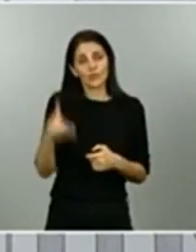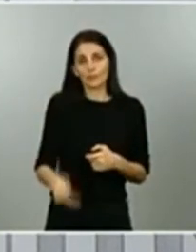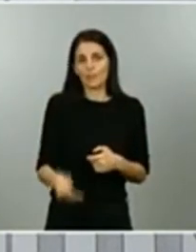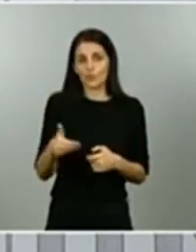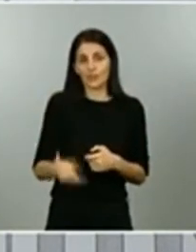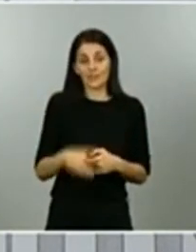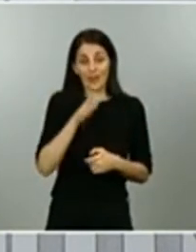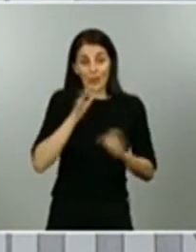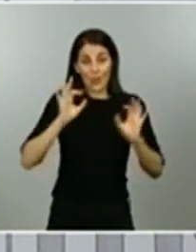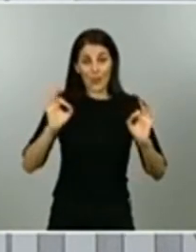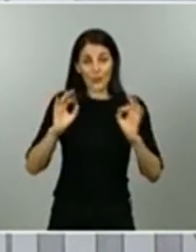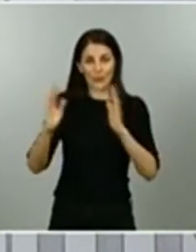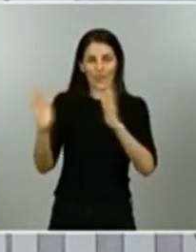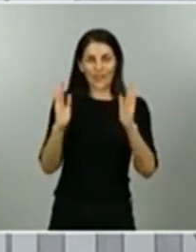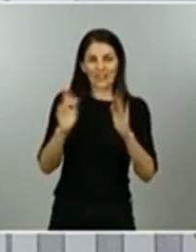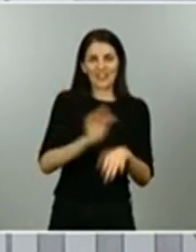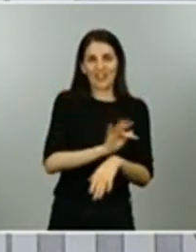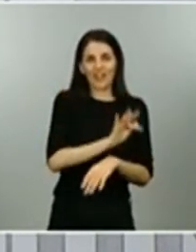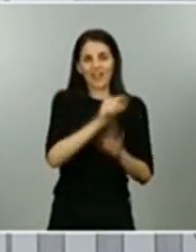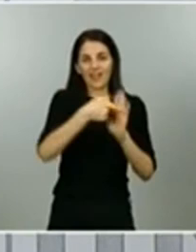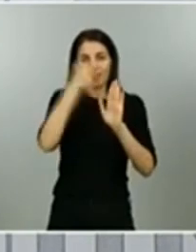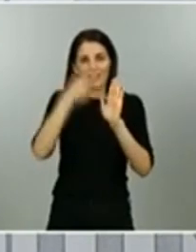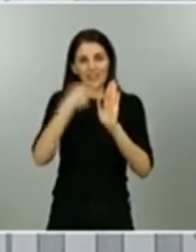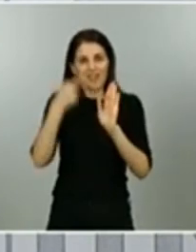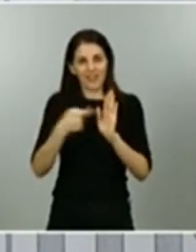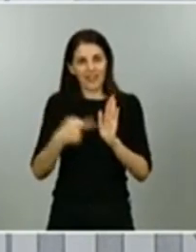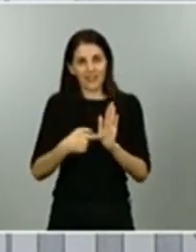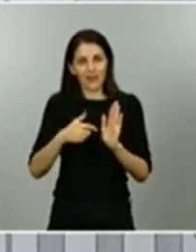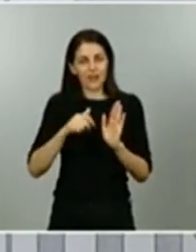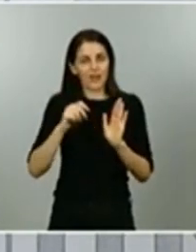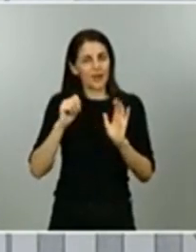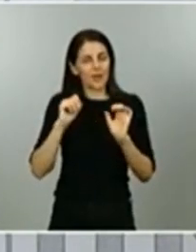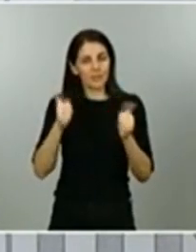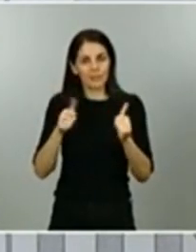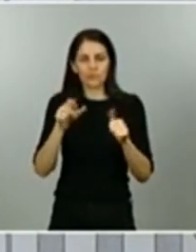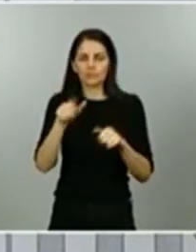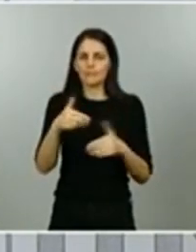que se inicia ya en muchas partes de nuestro territorio yo quiero insistir una vez más